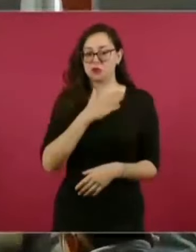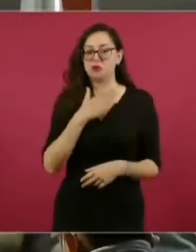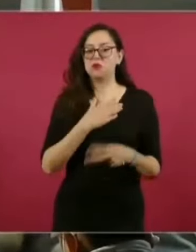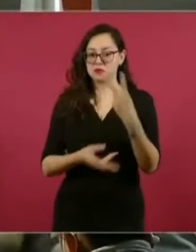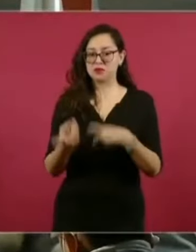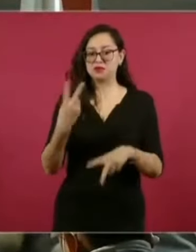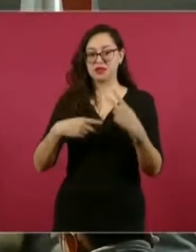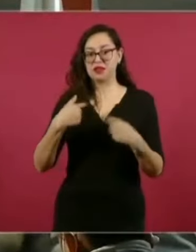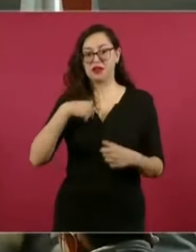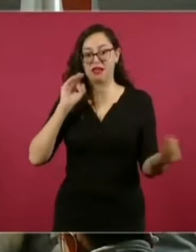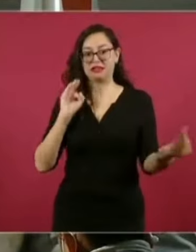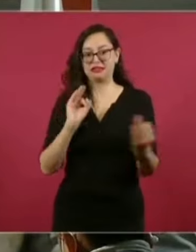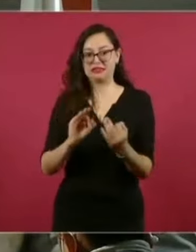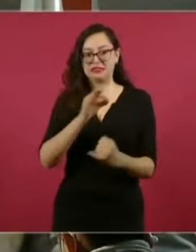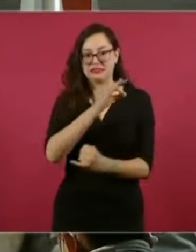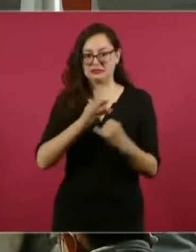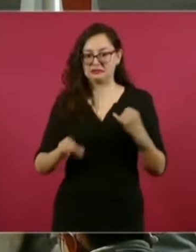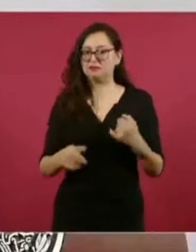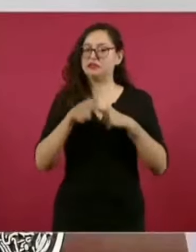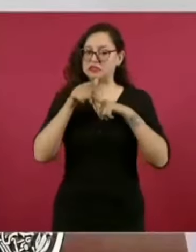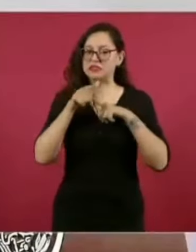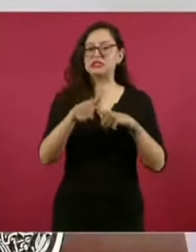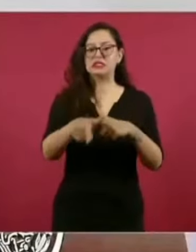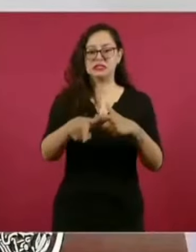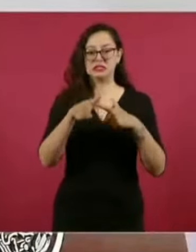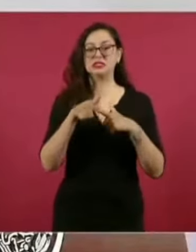faltan. Y adelante, adelante.